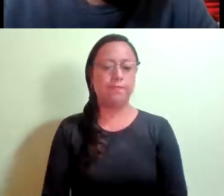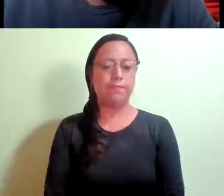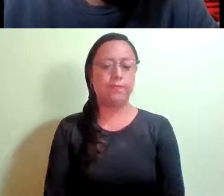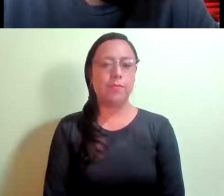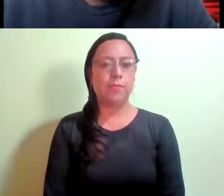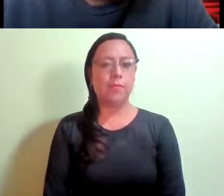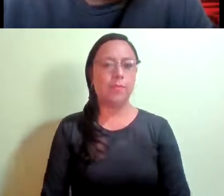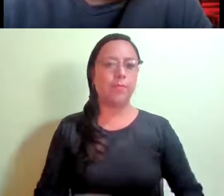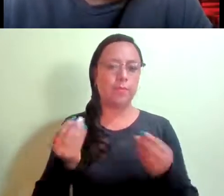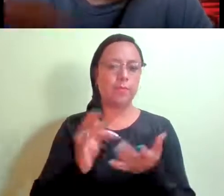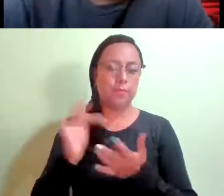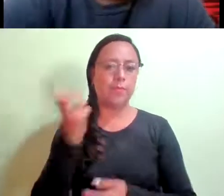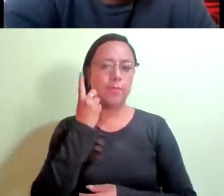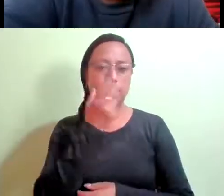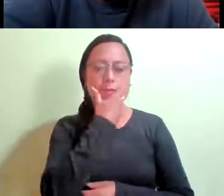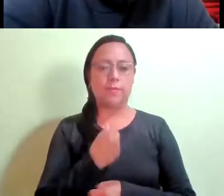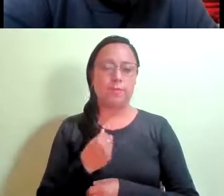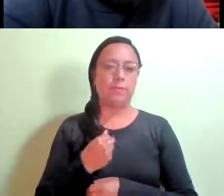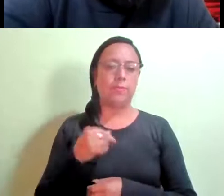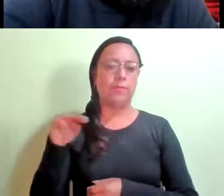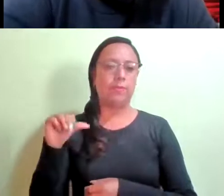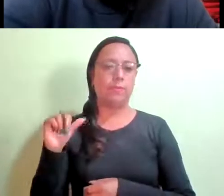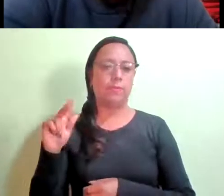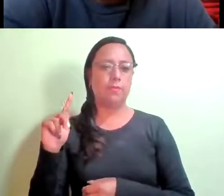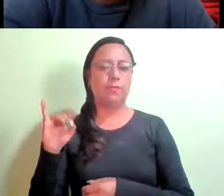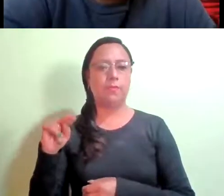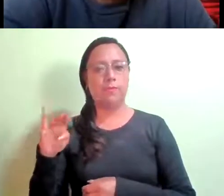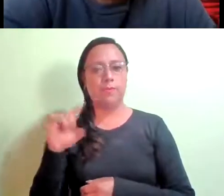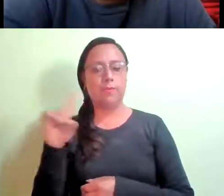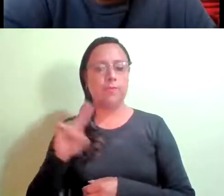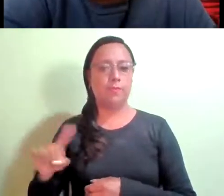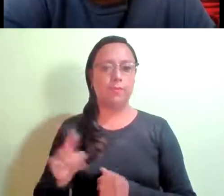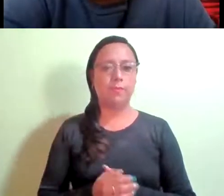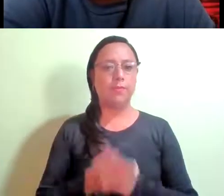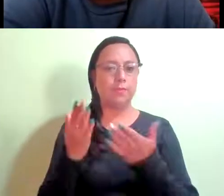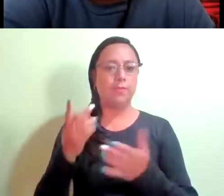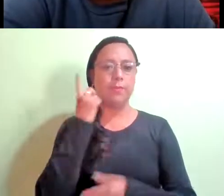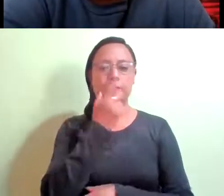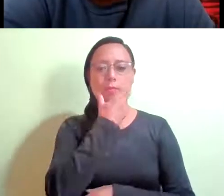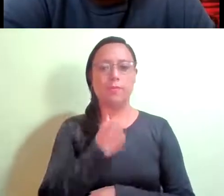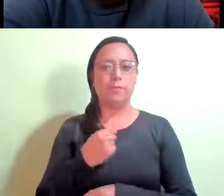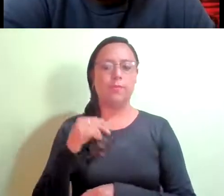Muchas gracias, diputado Martínez Urincho. Adelante, diputado Fernando Mercado.